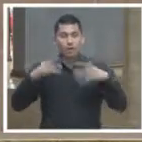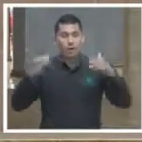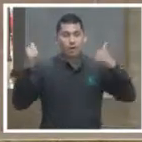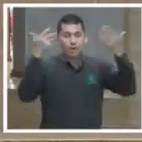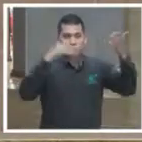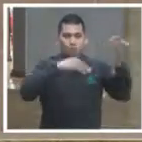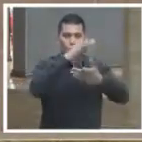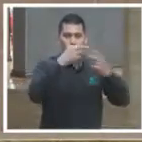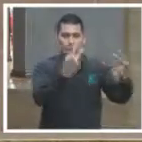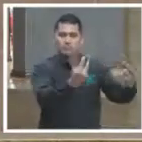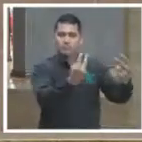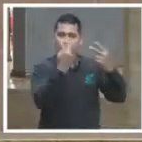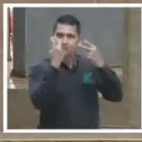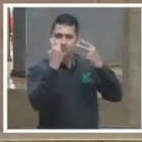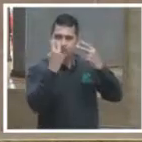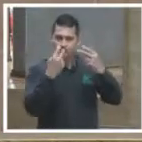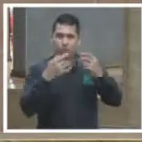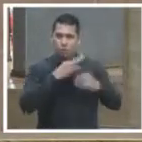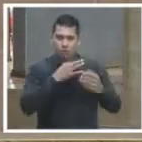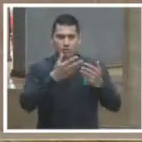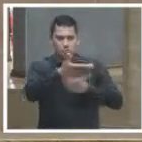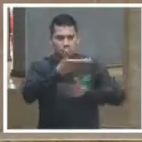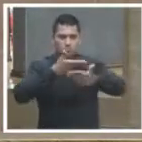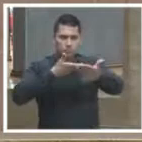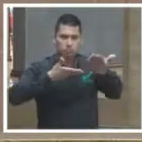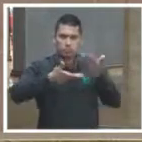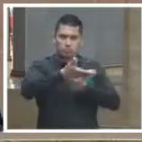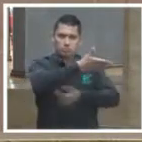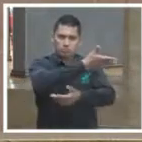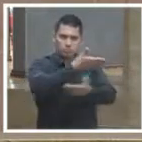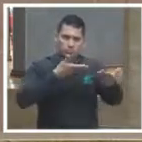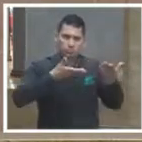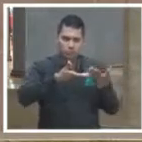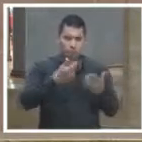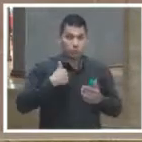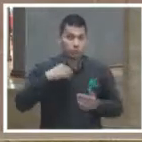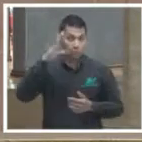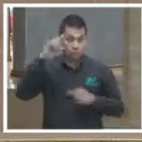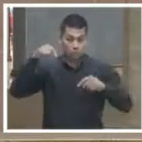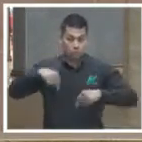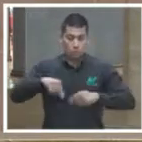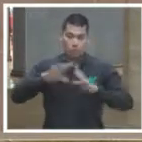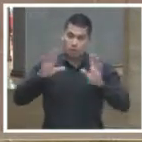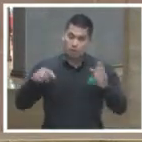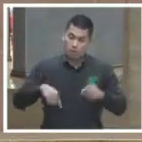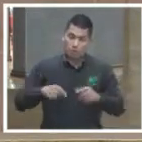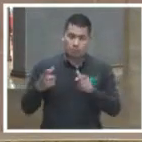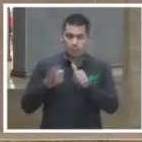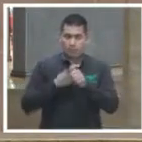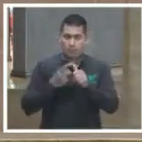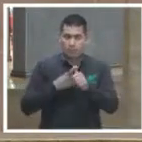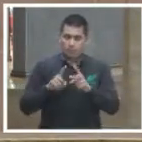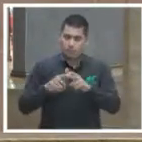haya una interacción con el público en general y yo creo que este es el primer paso esperemos que